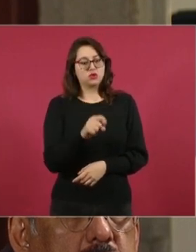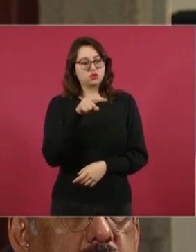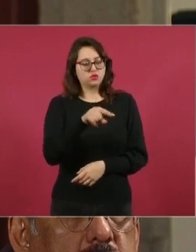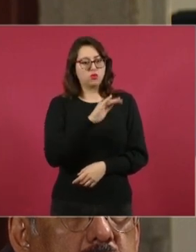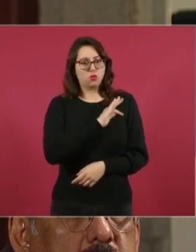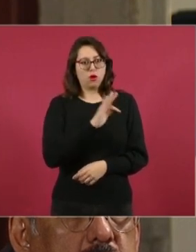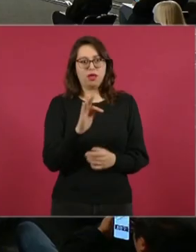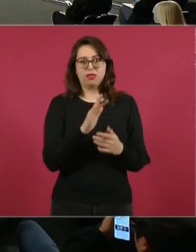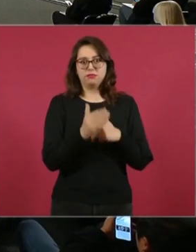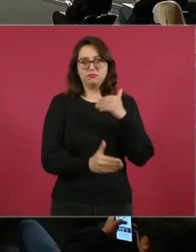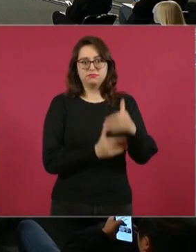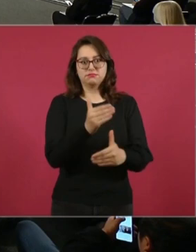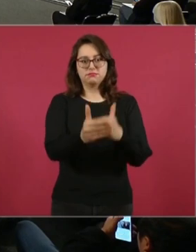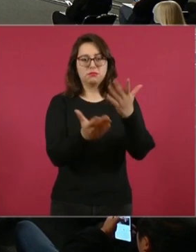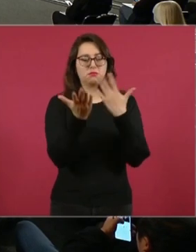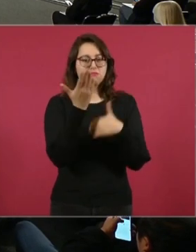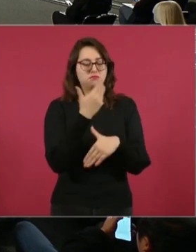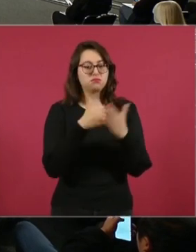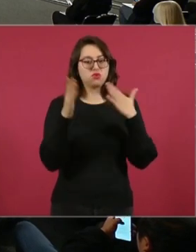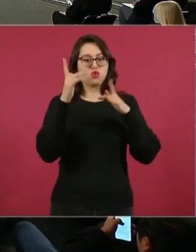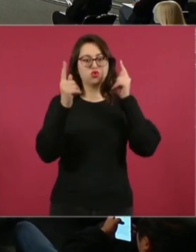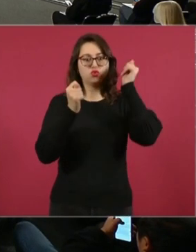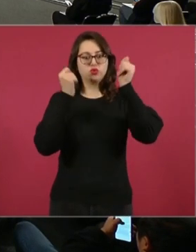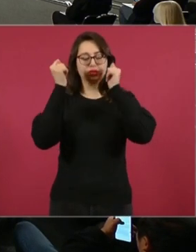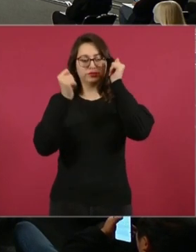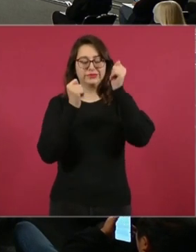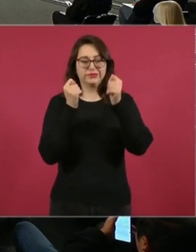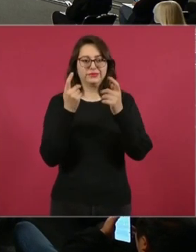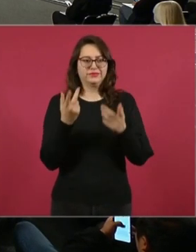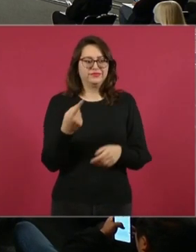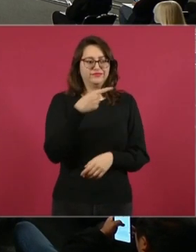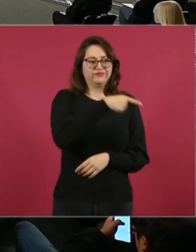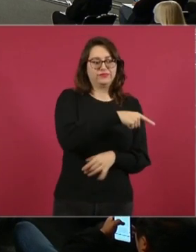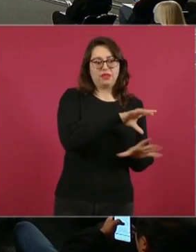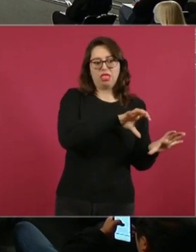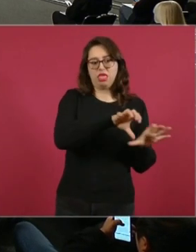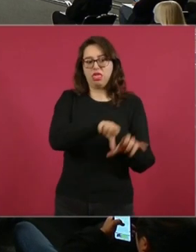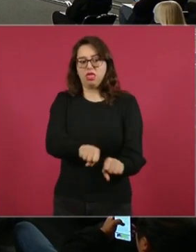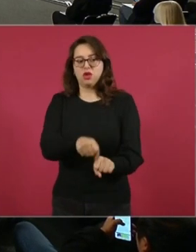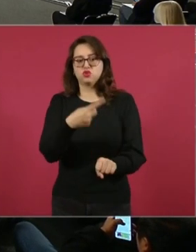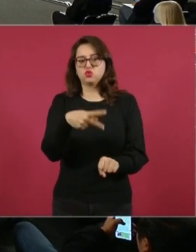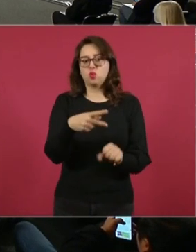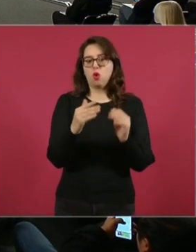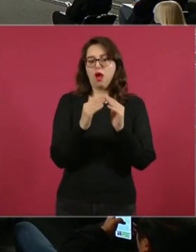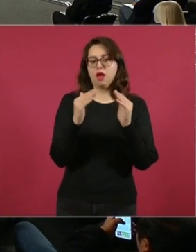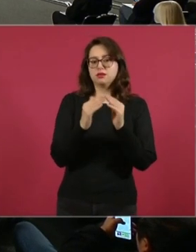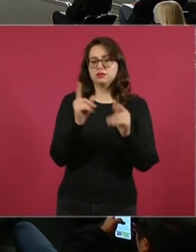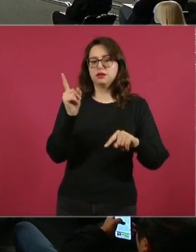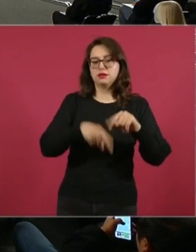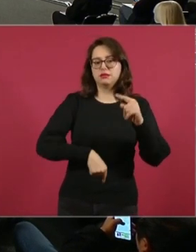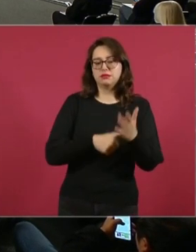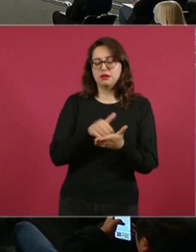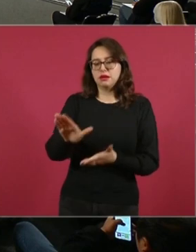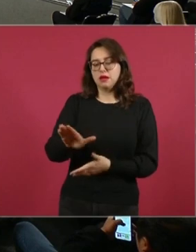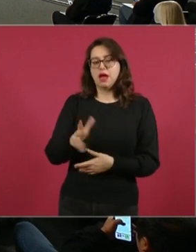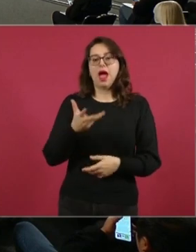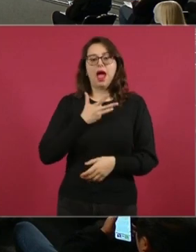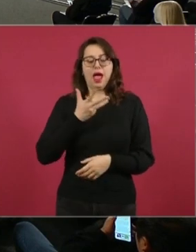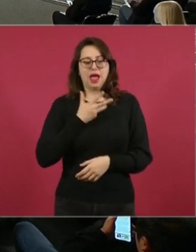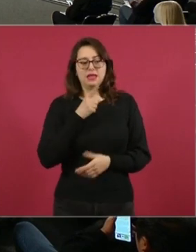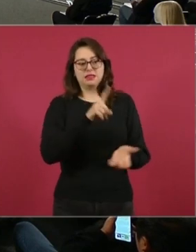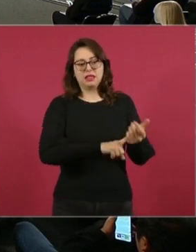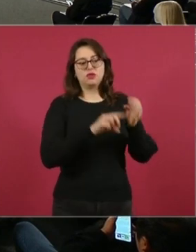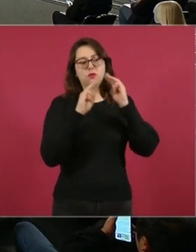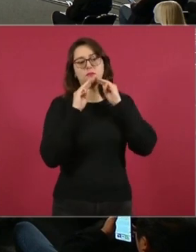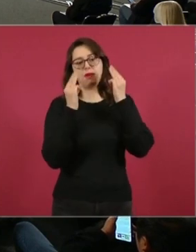turístico. Entonces, es una situación muy delicada en donde hay muchos intereses, se habla de la presencia de un cartel inmobiliario, de